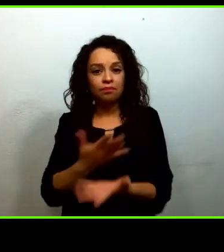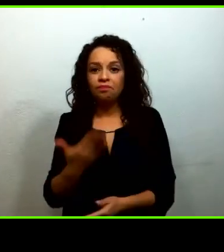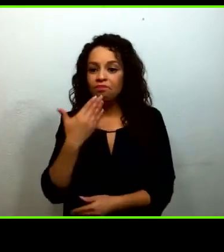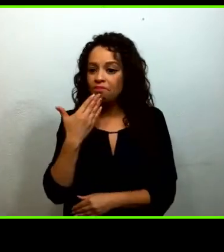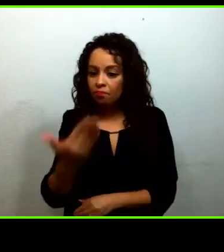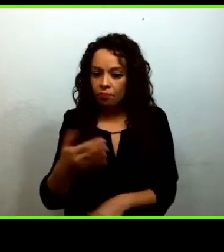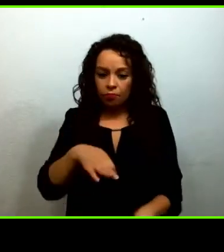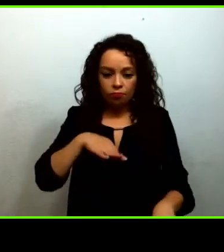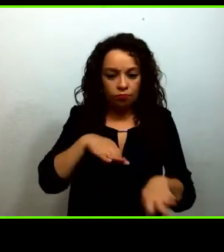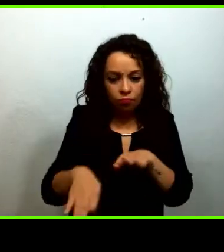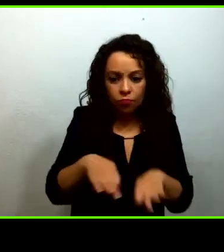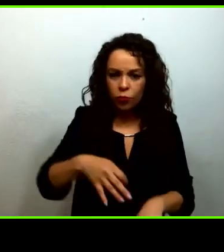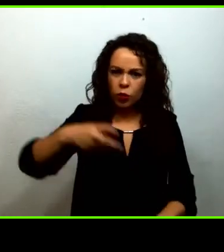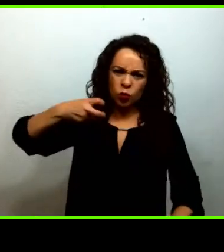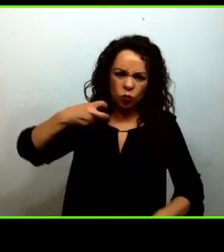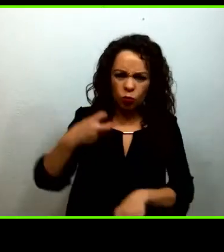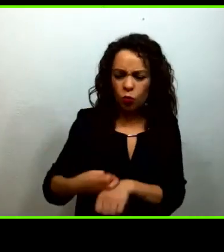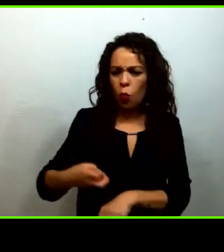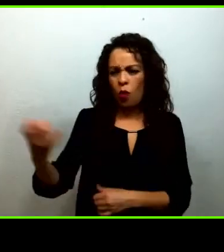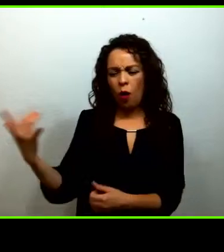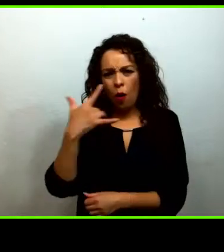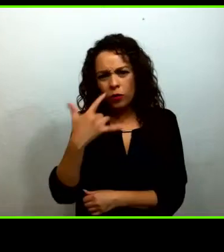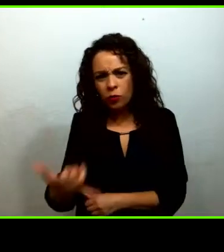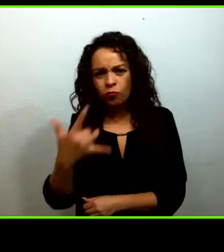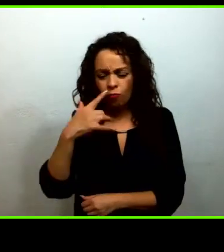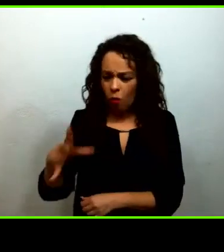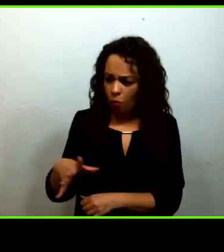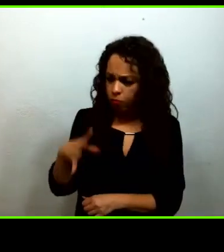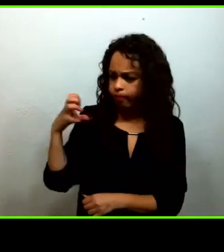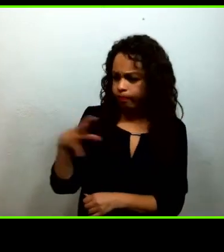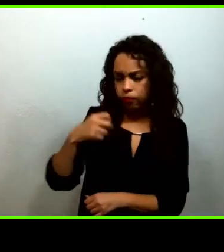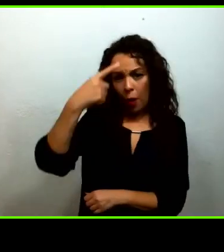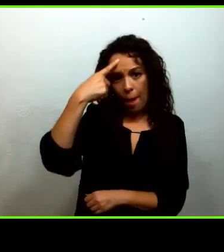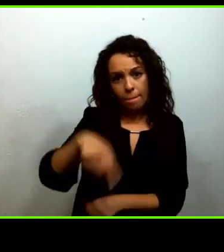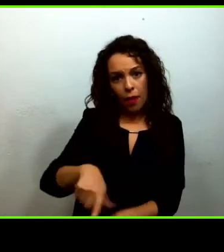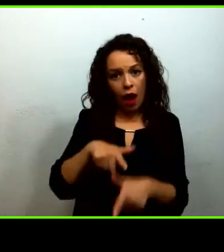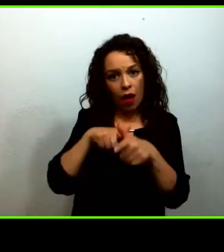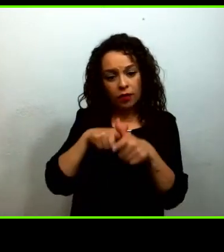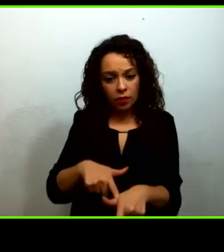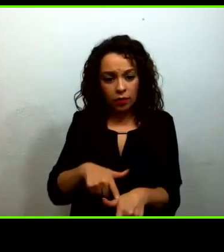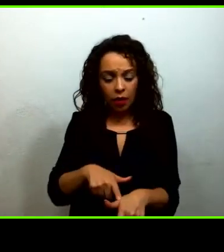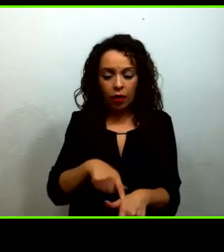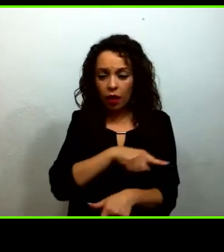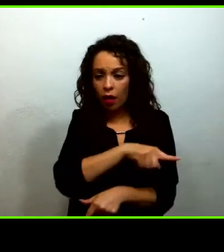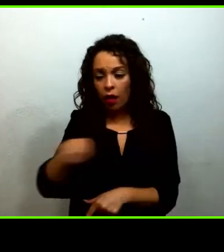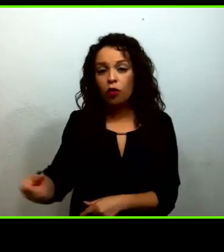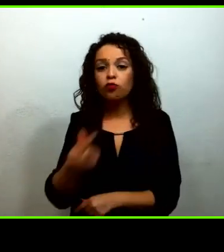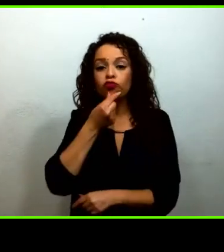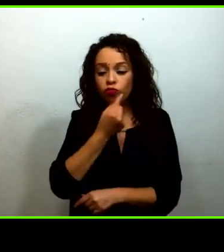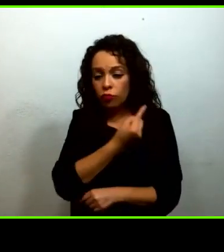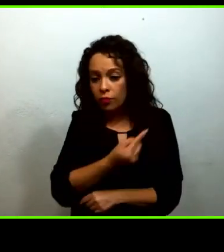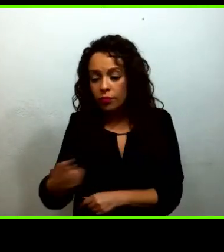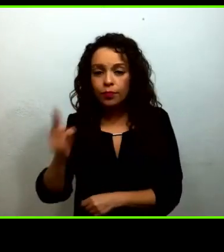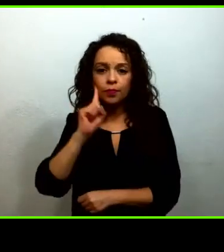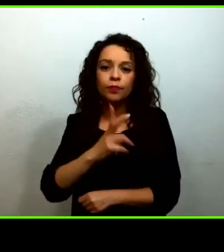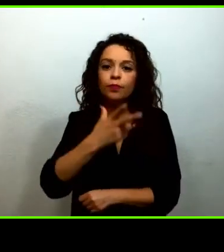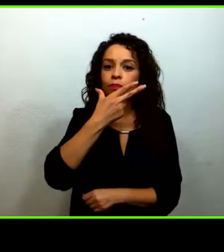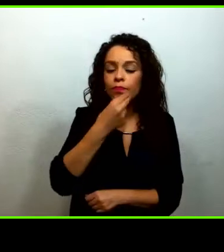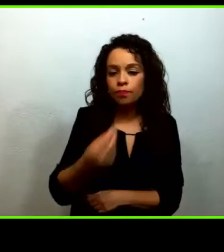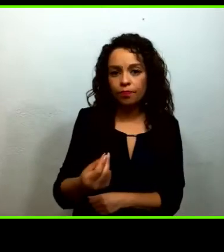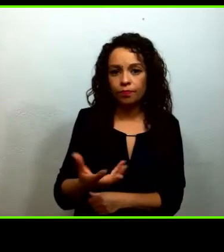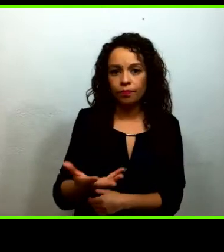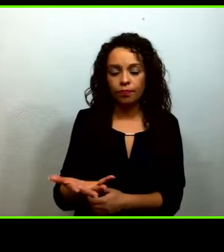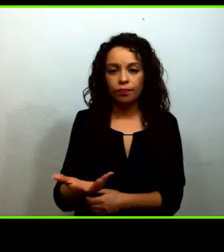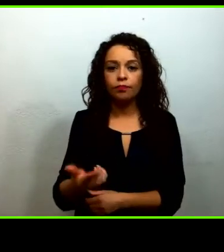continuidad al proceso educativo de millones de niñas, niños, adolescentes y jóvenes. Estamos